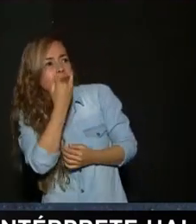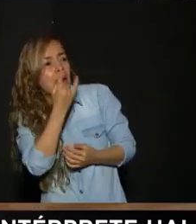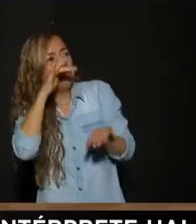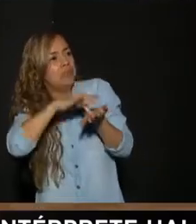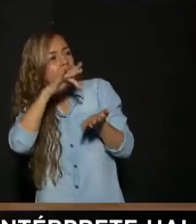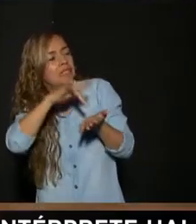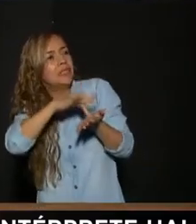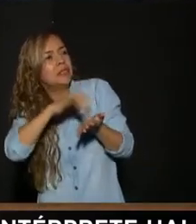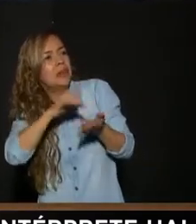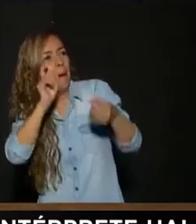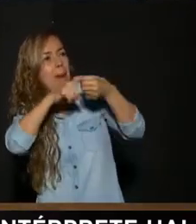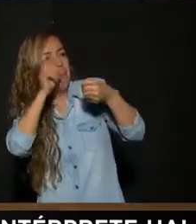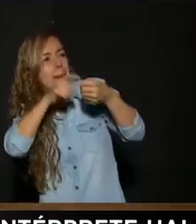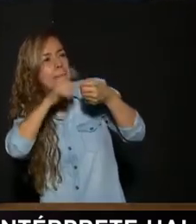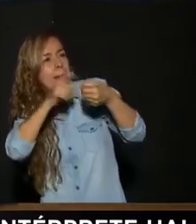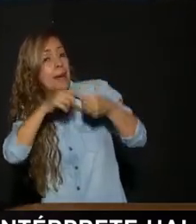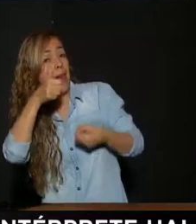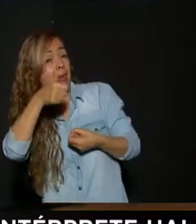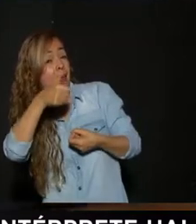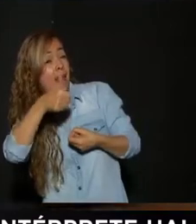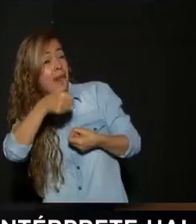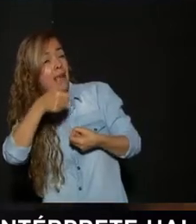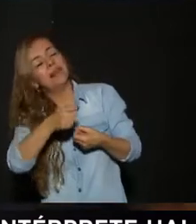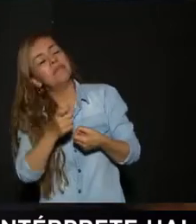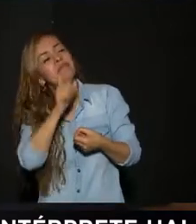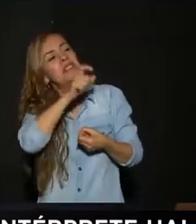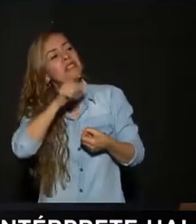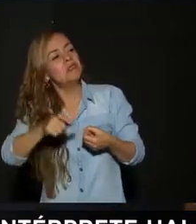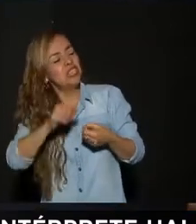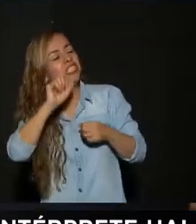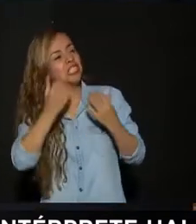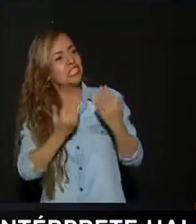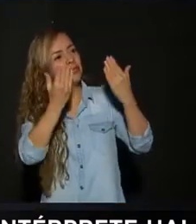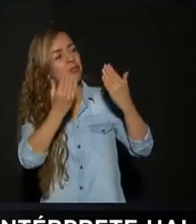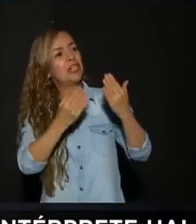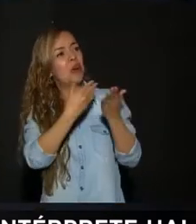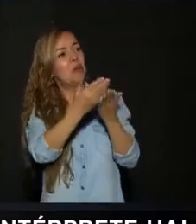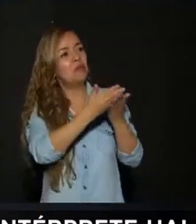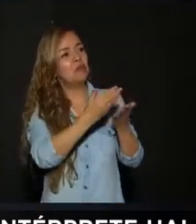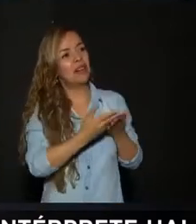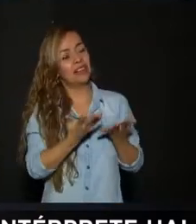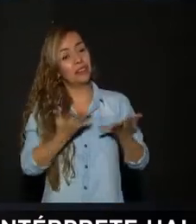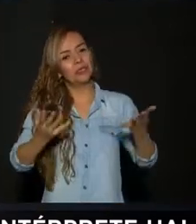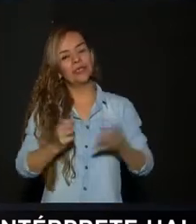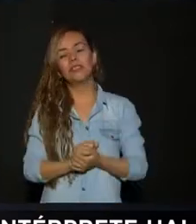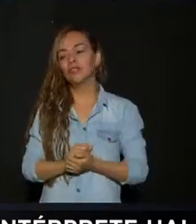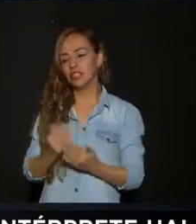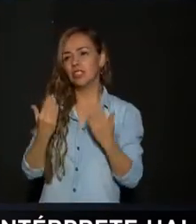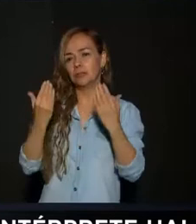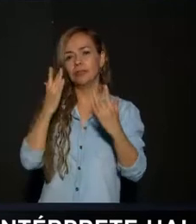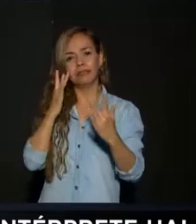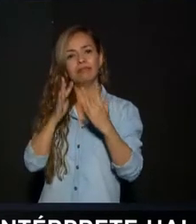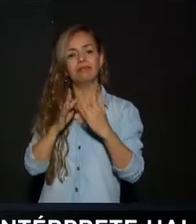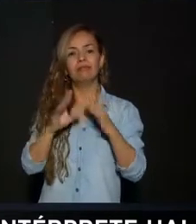participar Y eso contribuyó A que hubiera más movimiento Y la gente volcara Sus productos Hacia las redes sociales Yo creo que